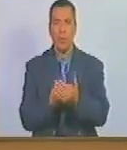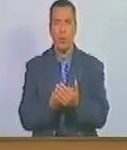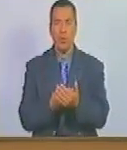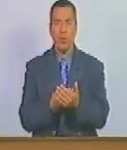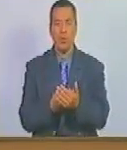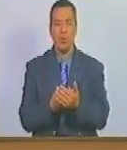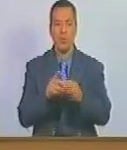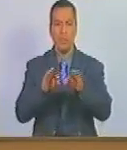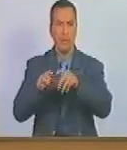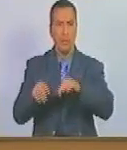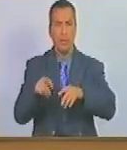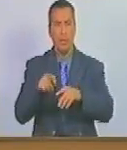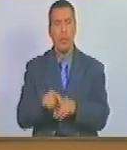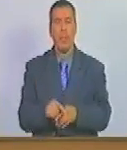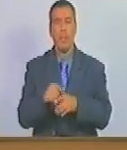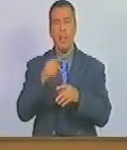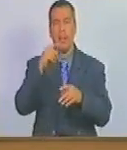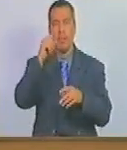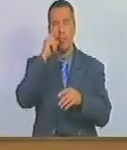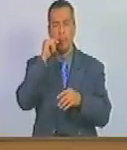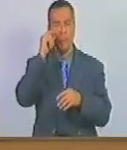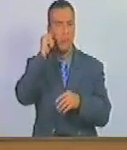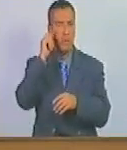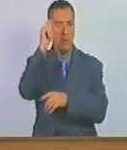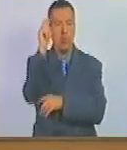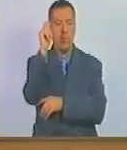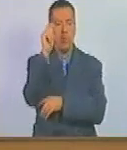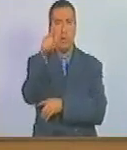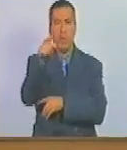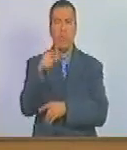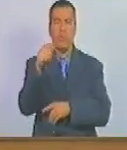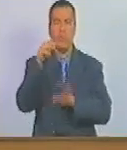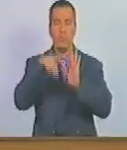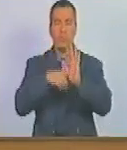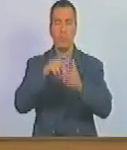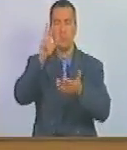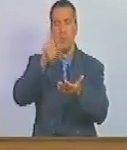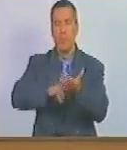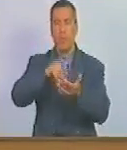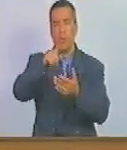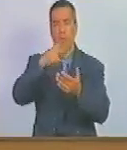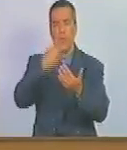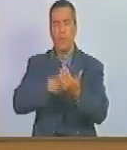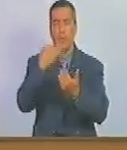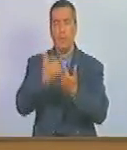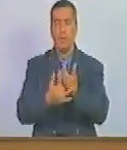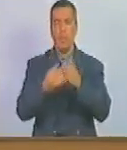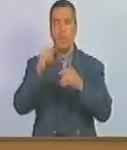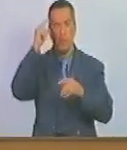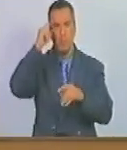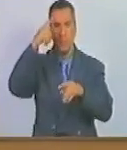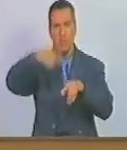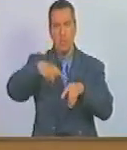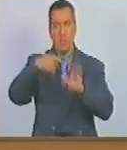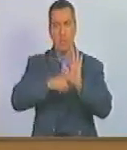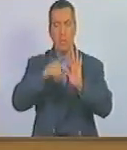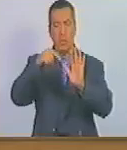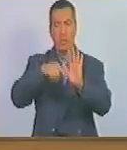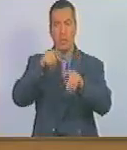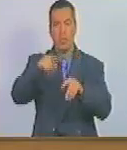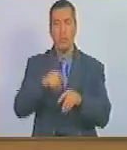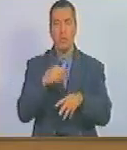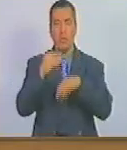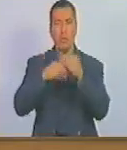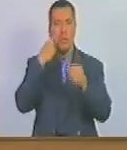consideración las honorables diputadas y los honorarios diputados que tengan a favor del proyecto de orden del día presentado si las